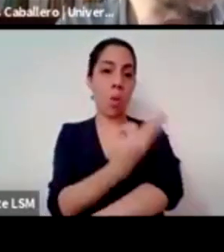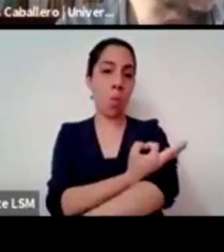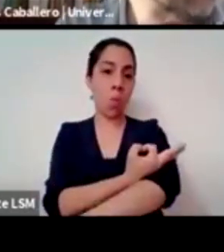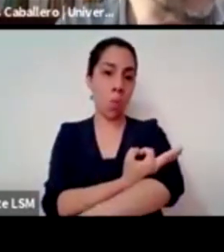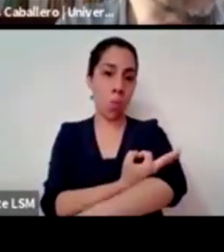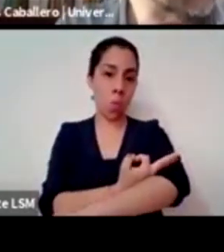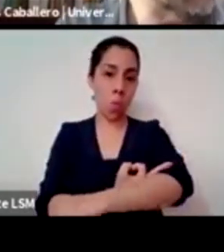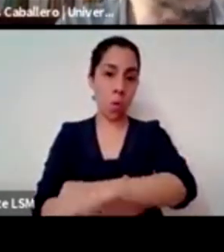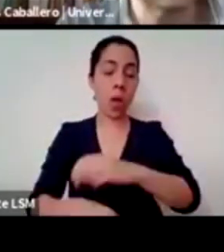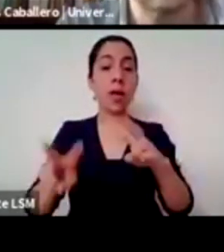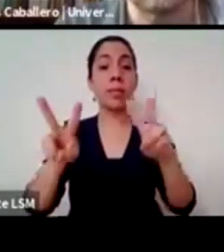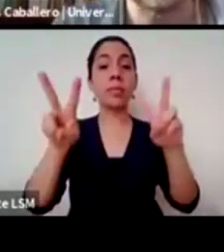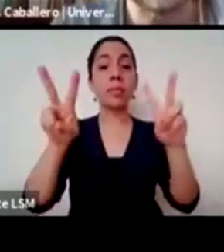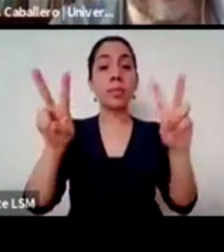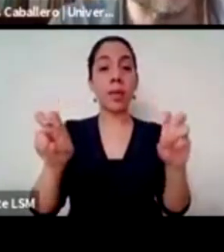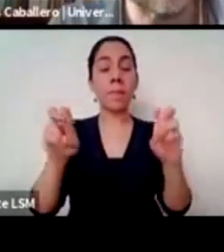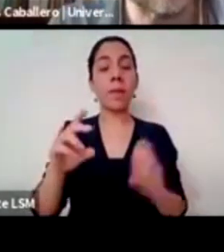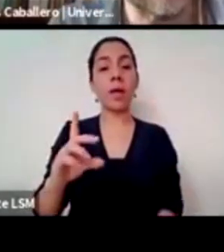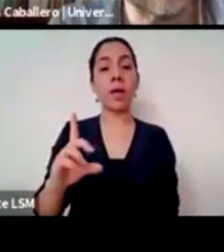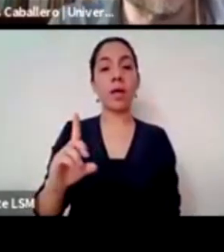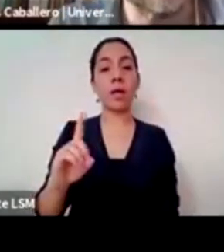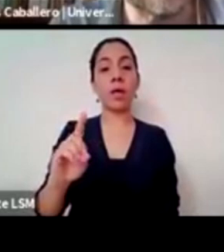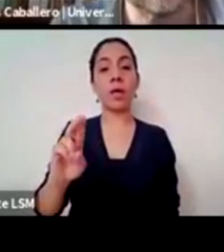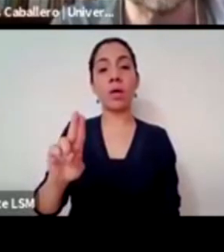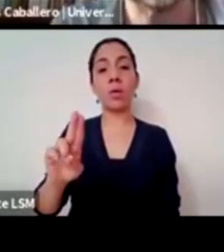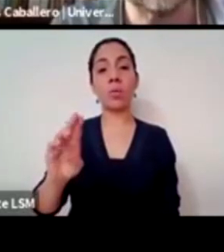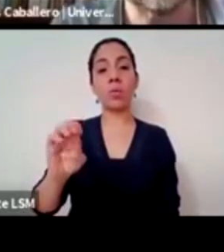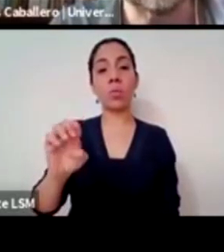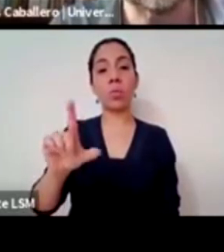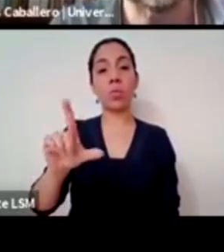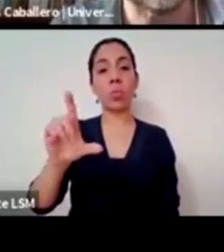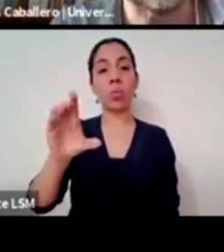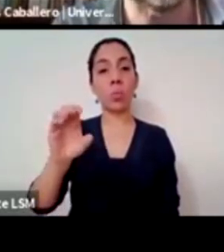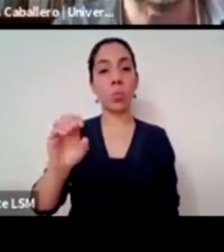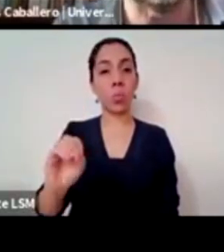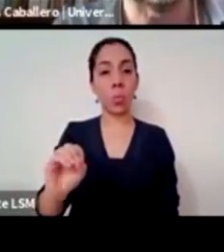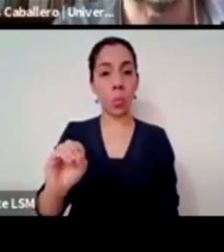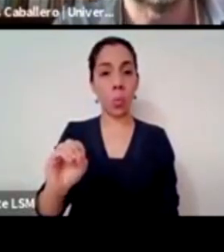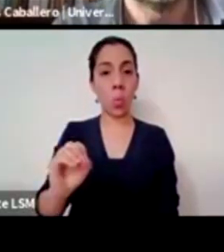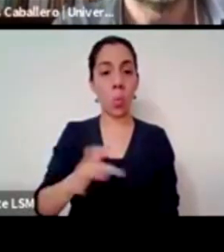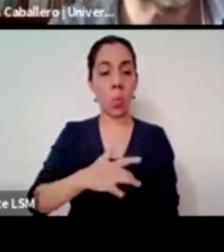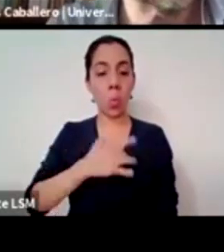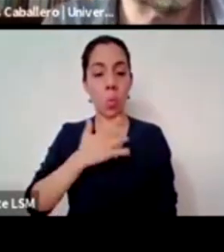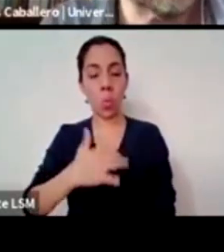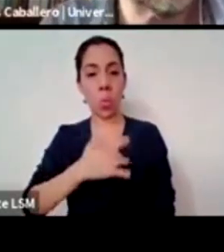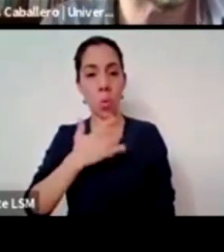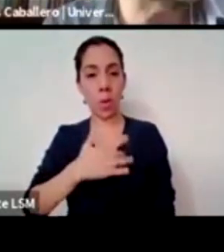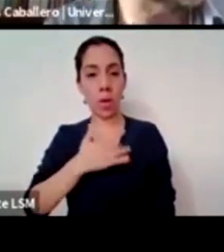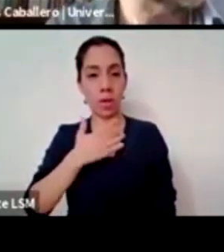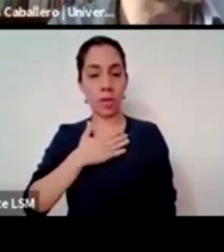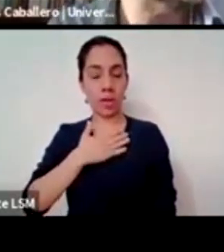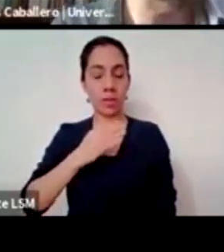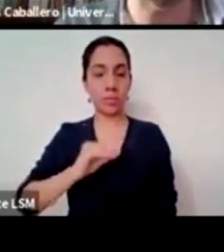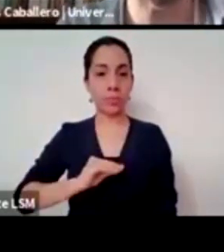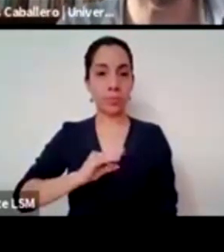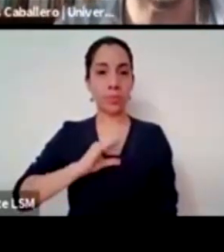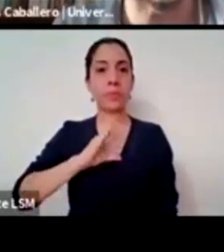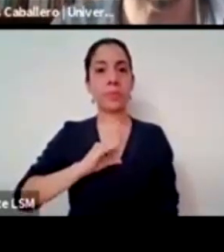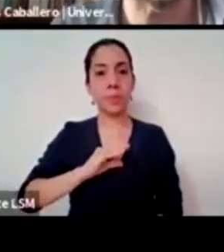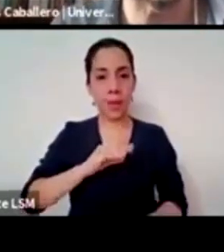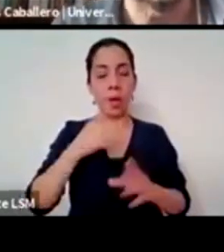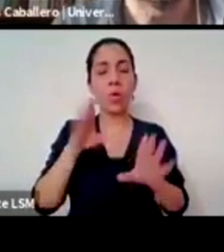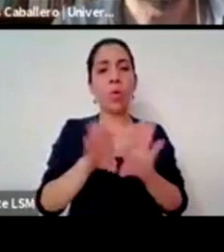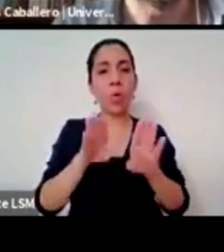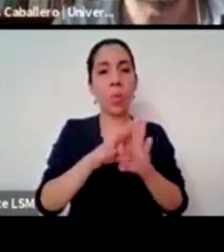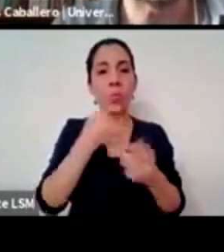tema es el duelo como acompañar a las niñas niños y adolescentes en el tema del duelo gracias Ipina gracias Ricardo Bucio por estar haciendo